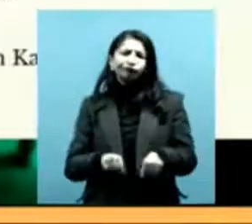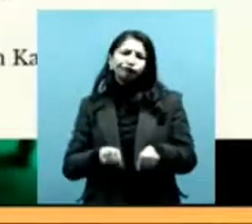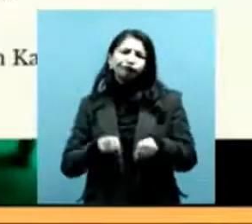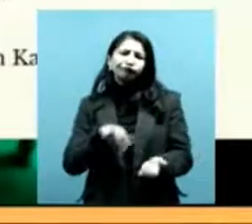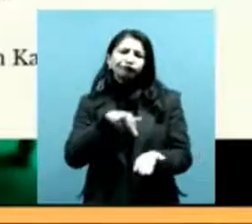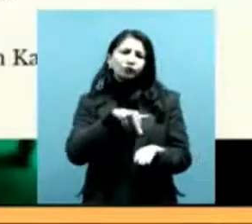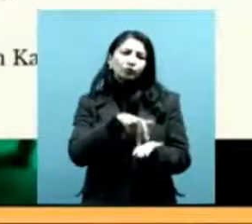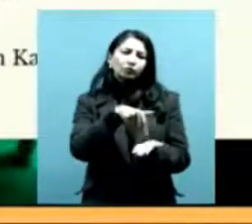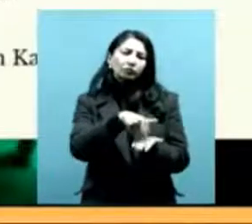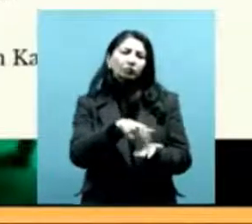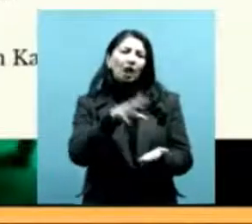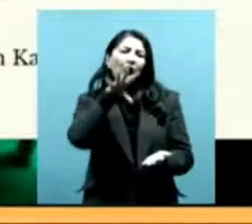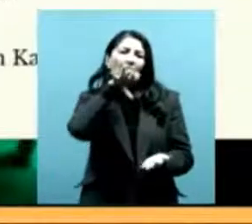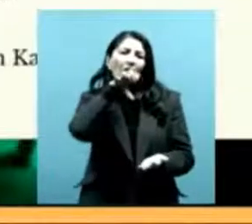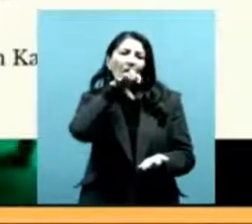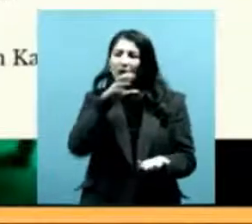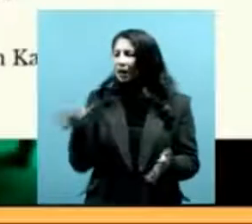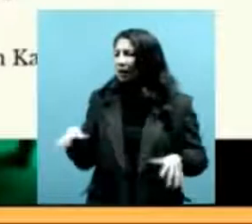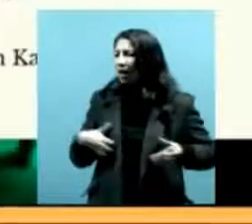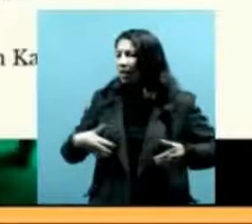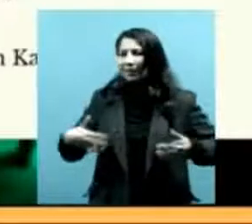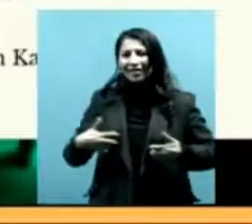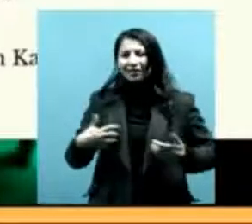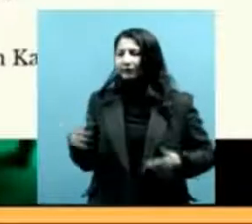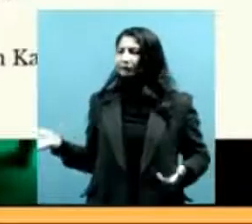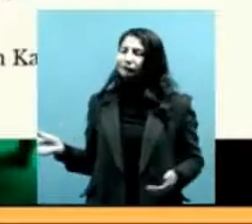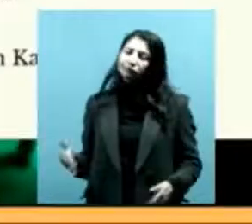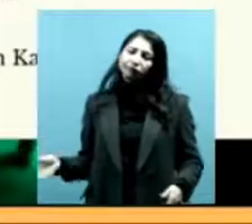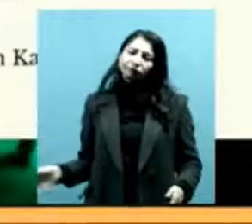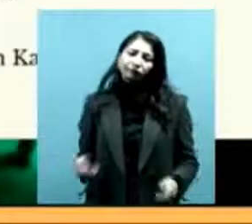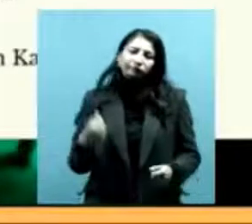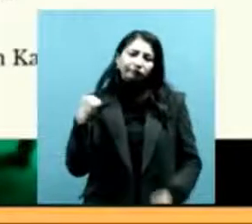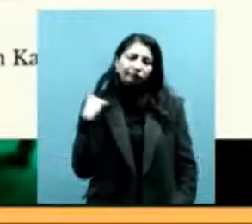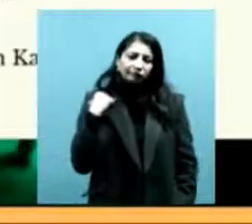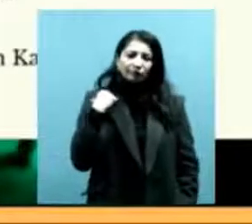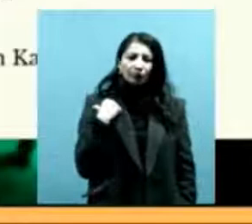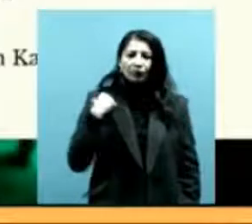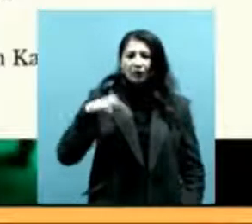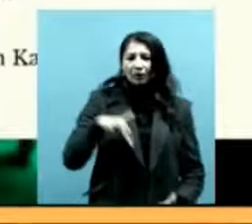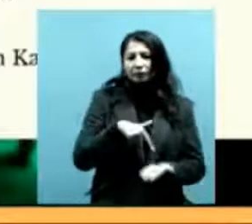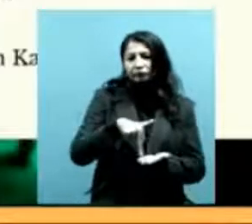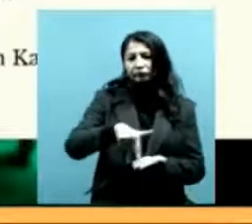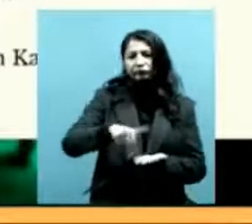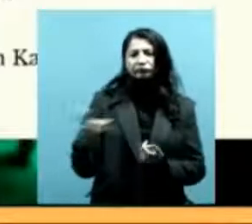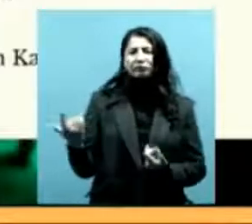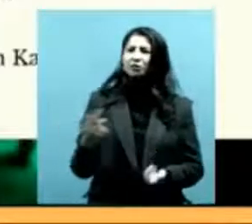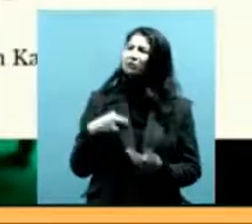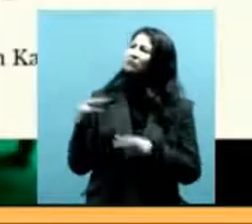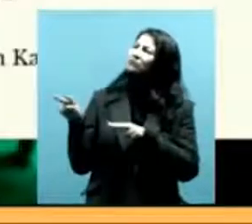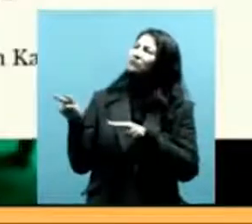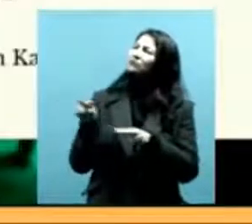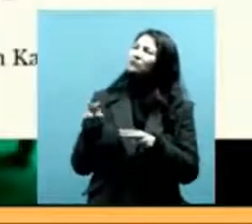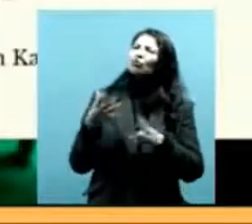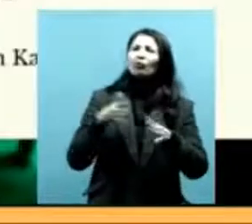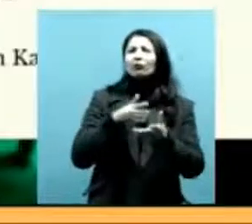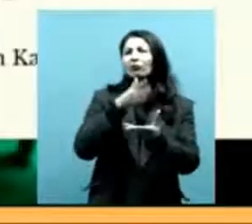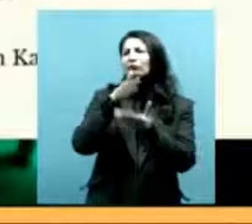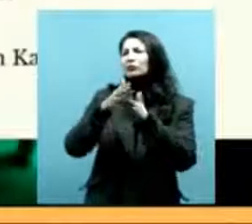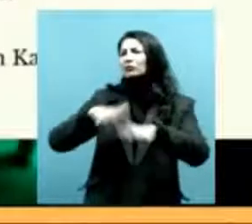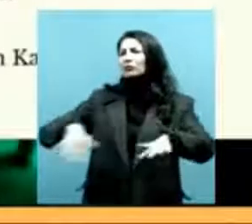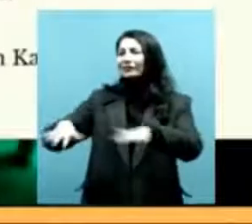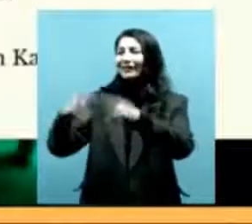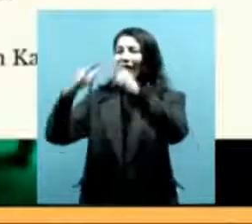con los animales de arreo, los pocos animales, iban para acá, los corrían. No sé dónde iban a acampar, los corrieron.